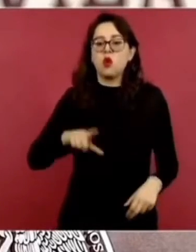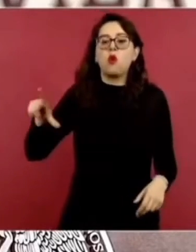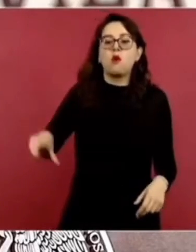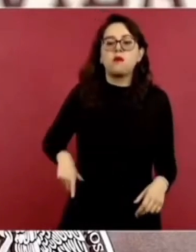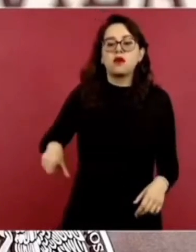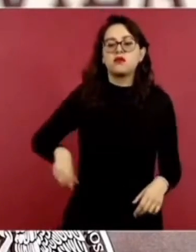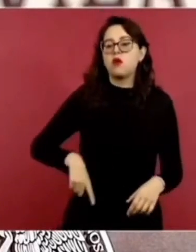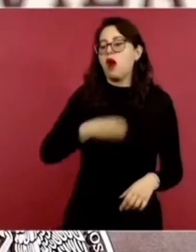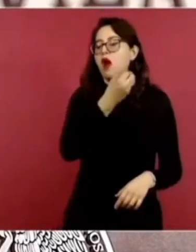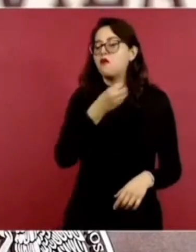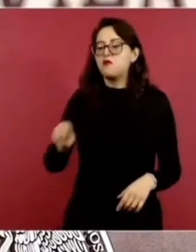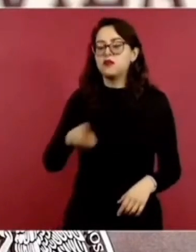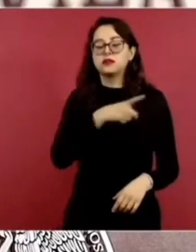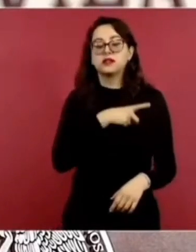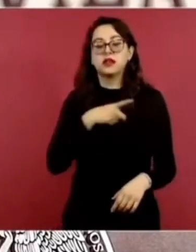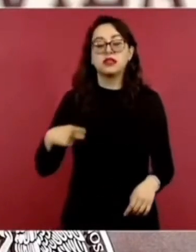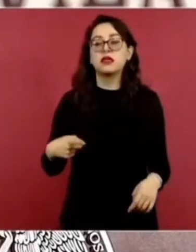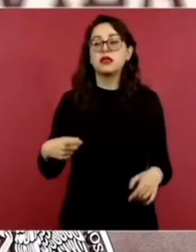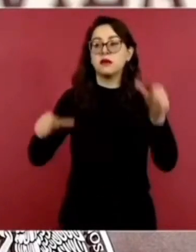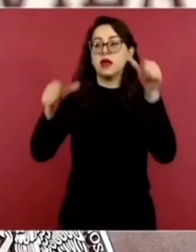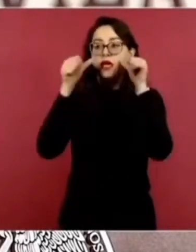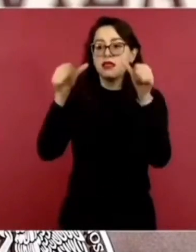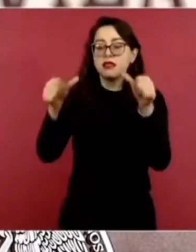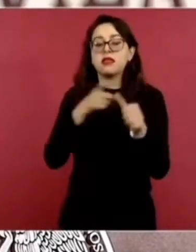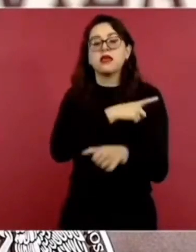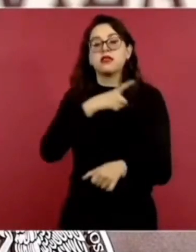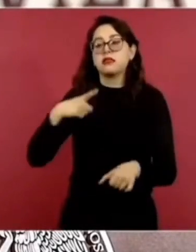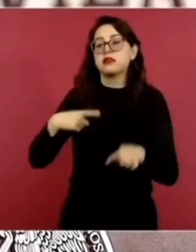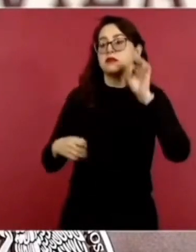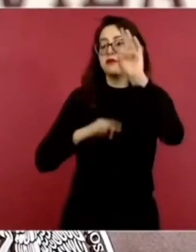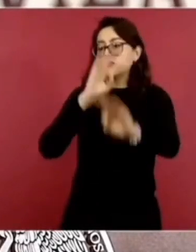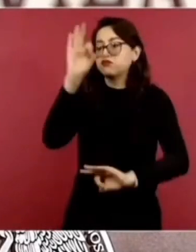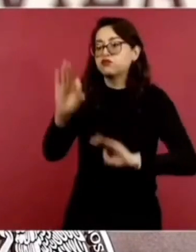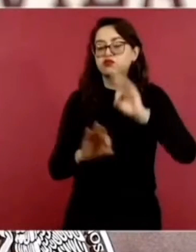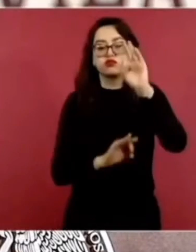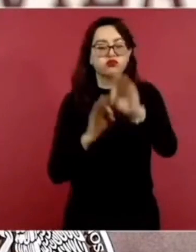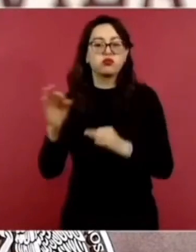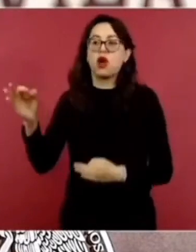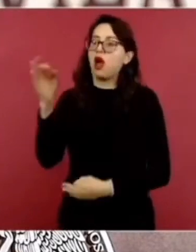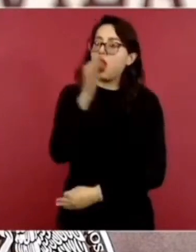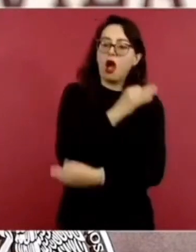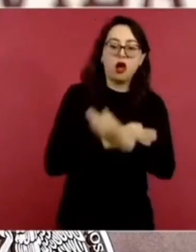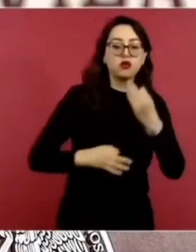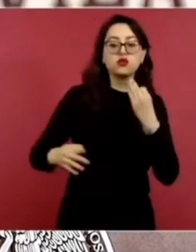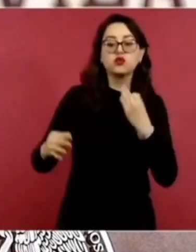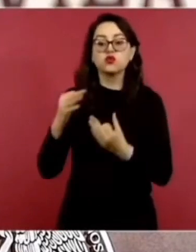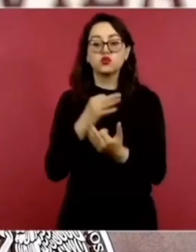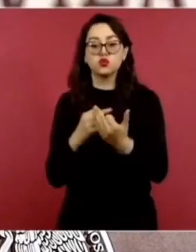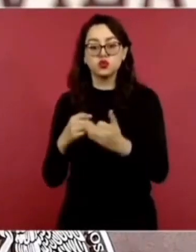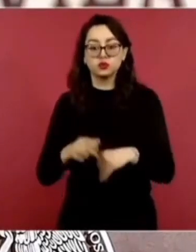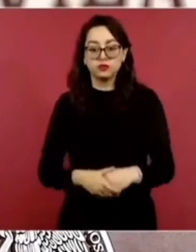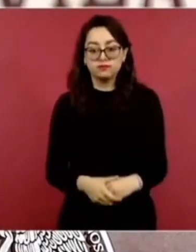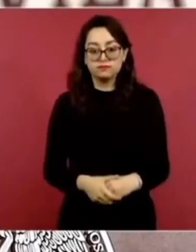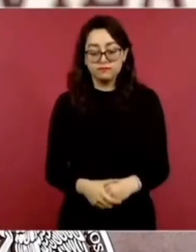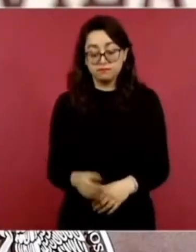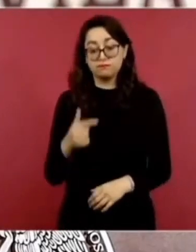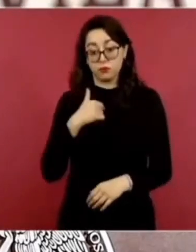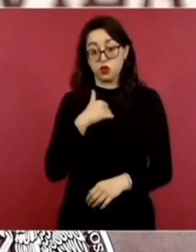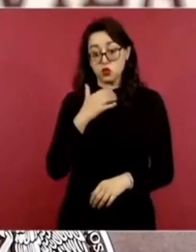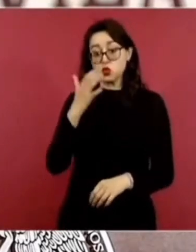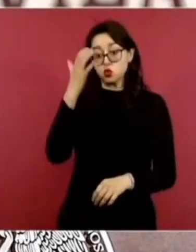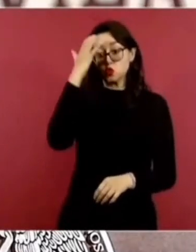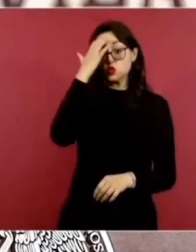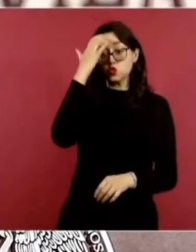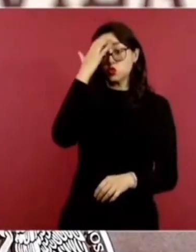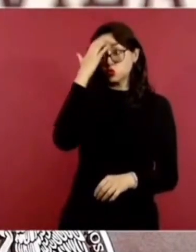procurar a su población. Les comento que conozco el sector con lo que les he referido y